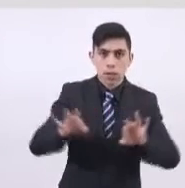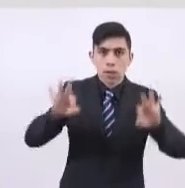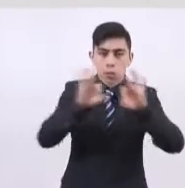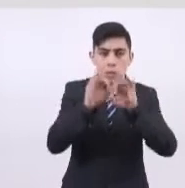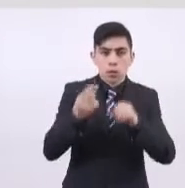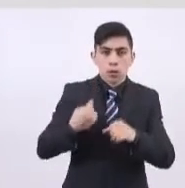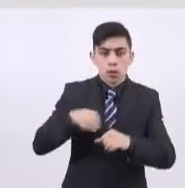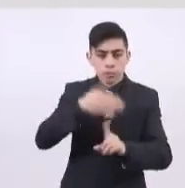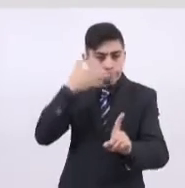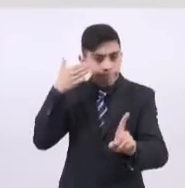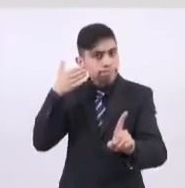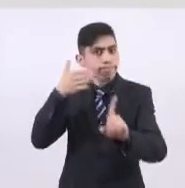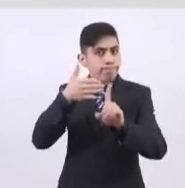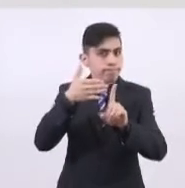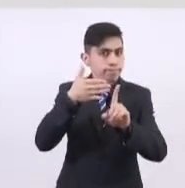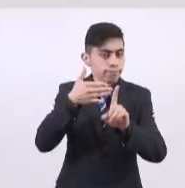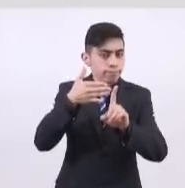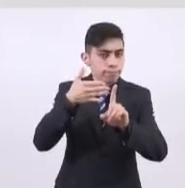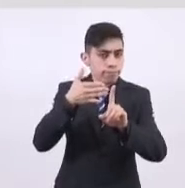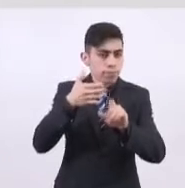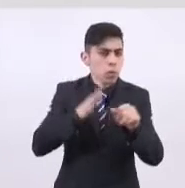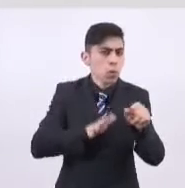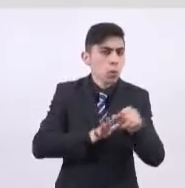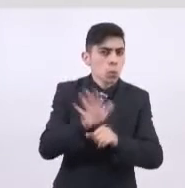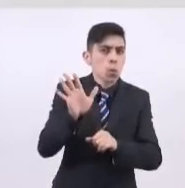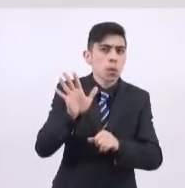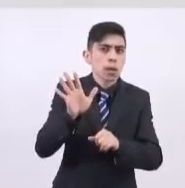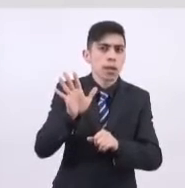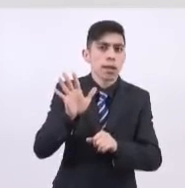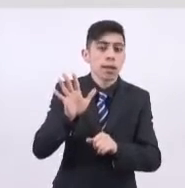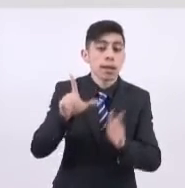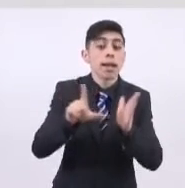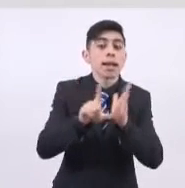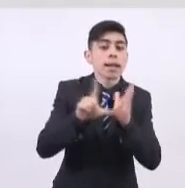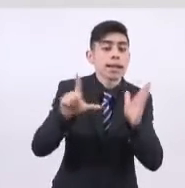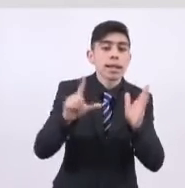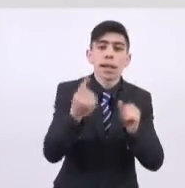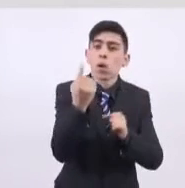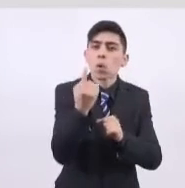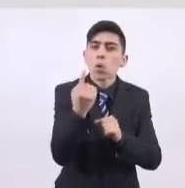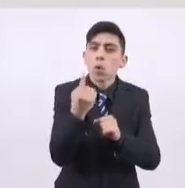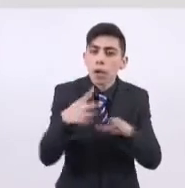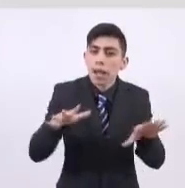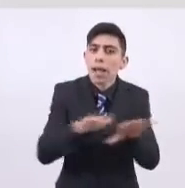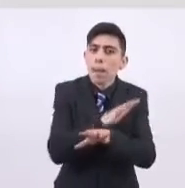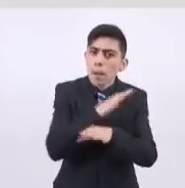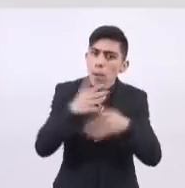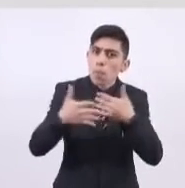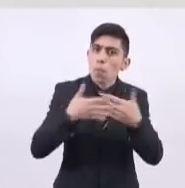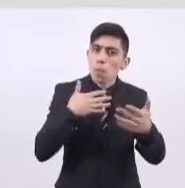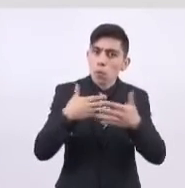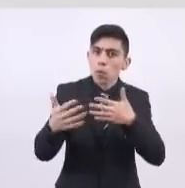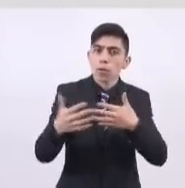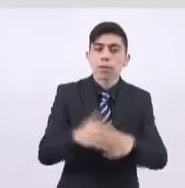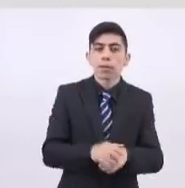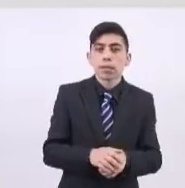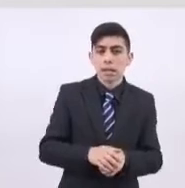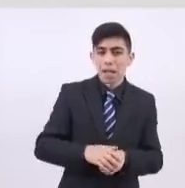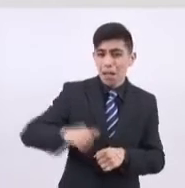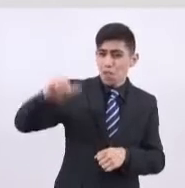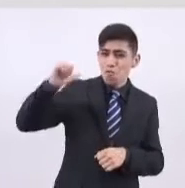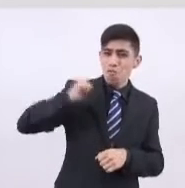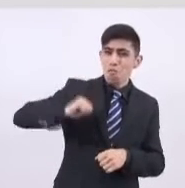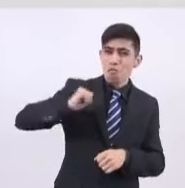enfocaremos nuestro esfuerzo tiene que ver con la modernización de la línea 1. La línea 1 es la más